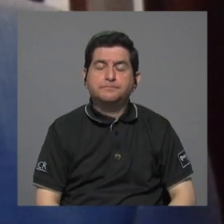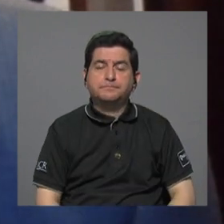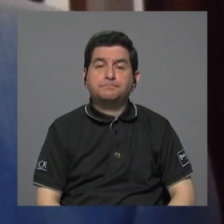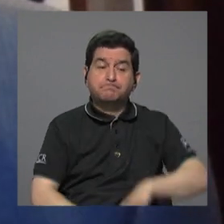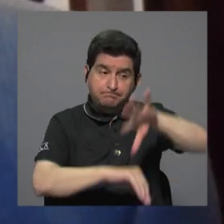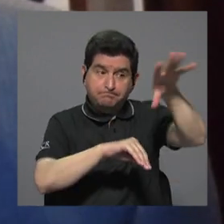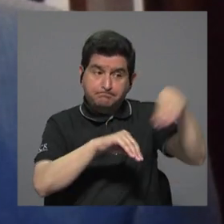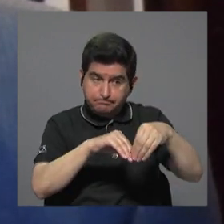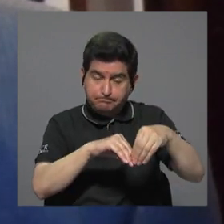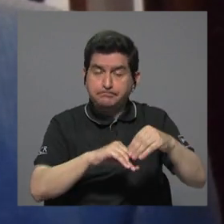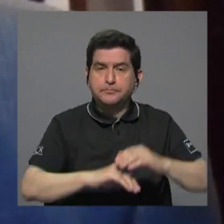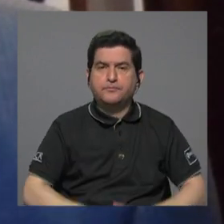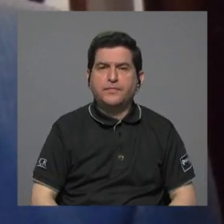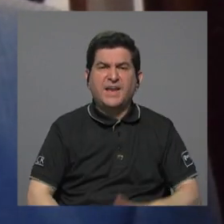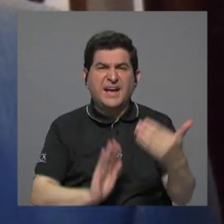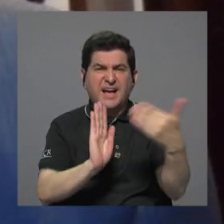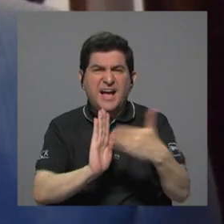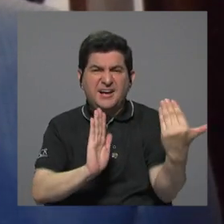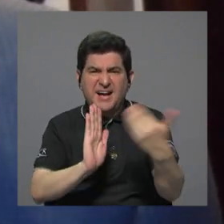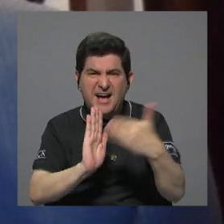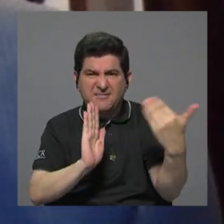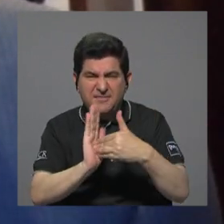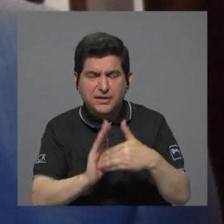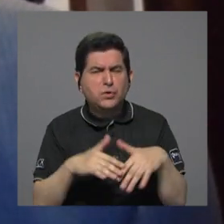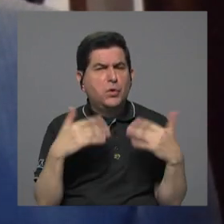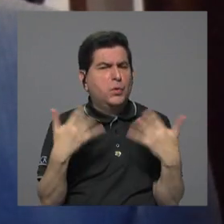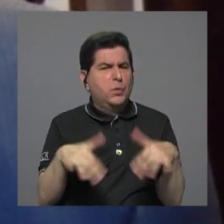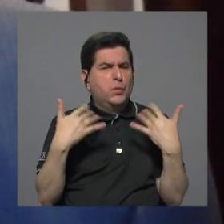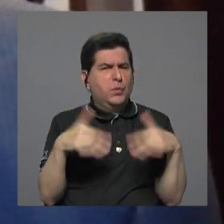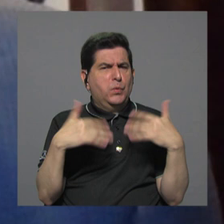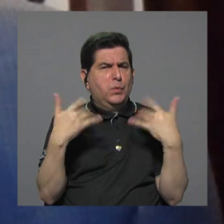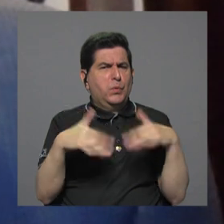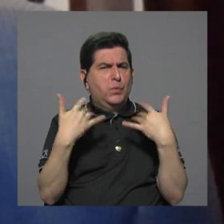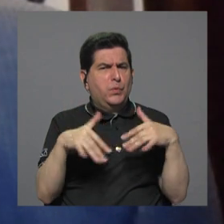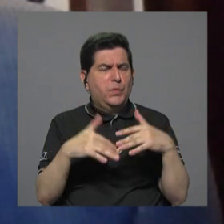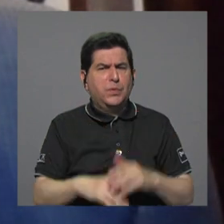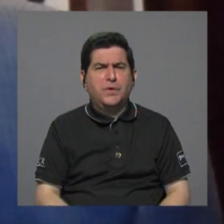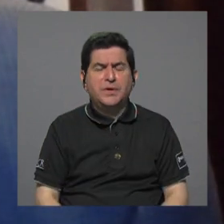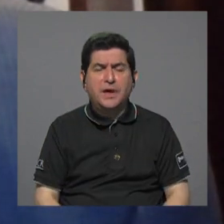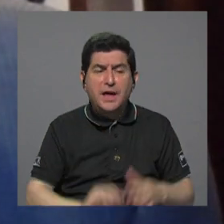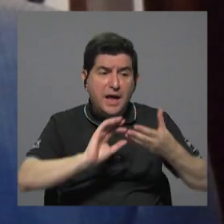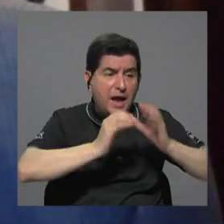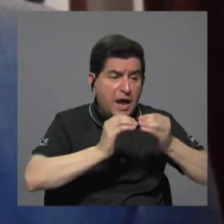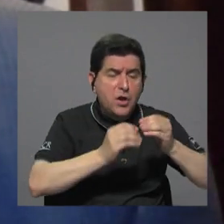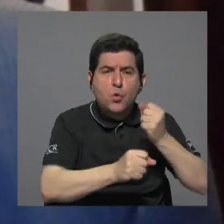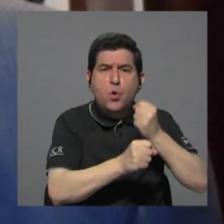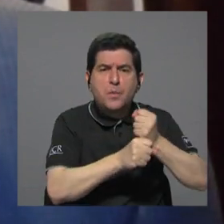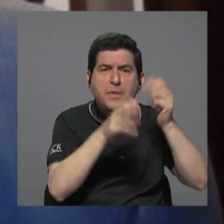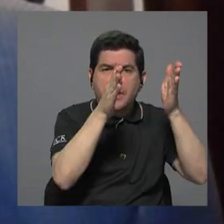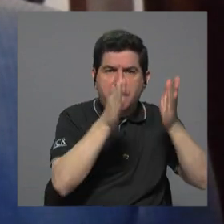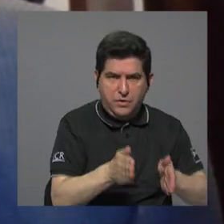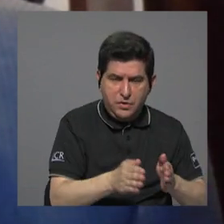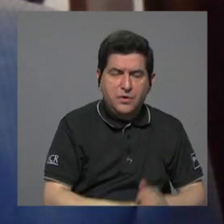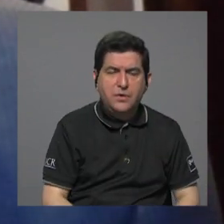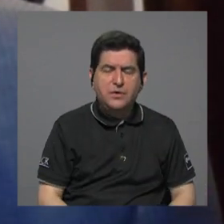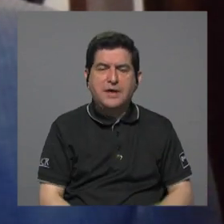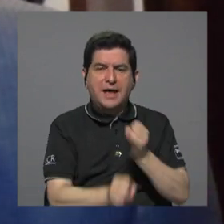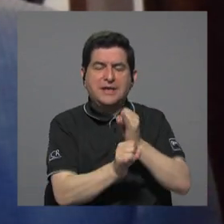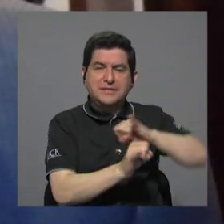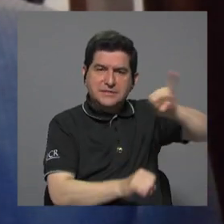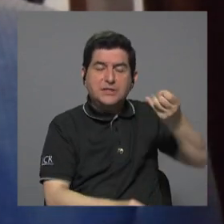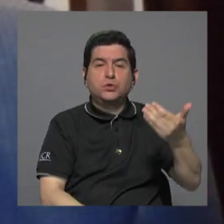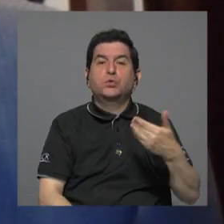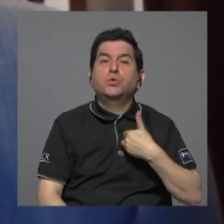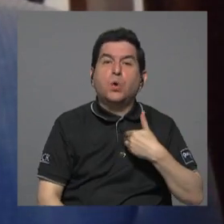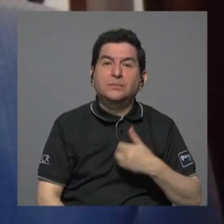parte, se afectó sustancialmente la cantidad de empleados que UpDeva tenía